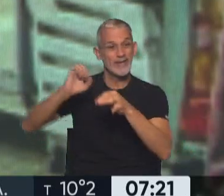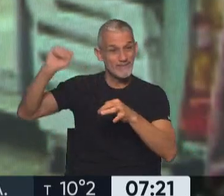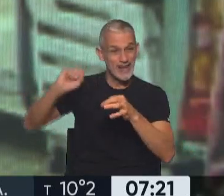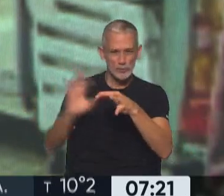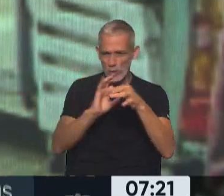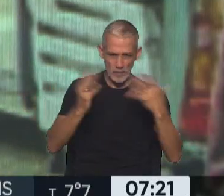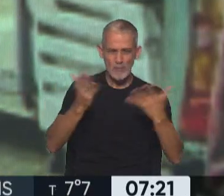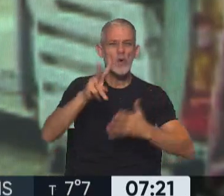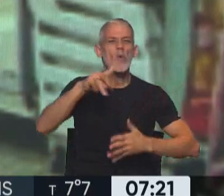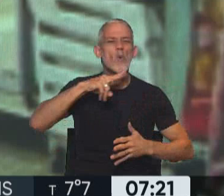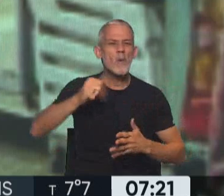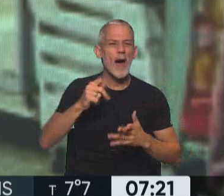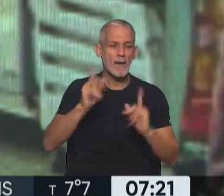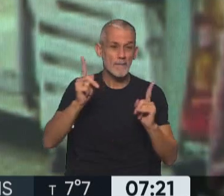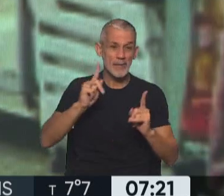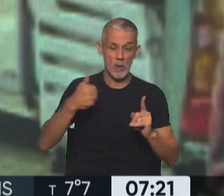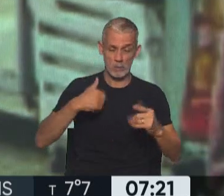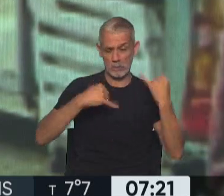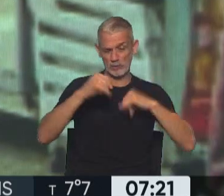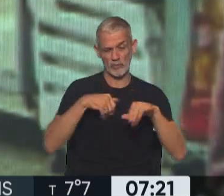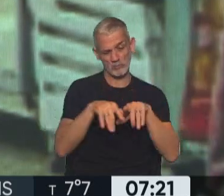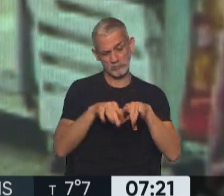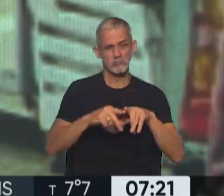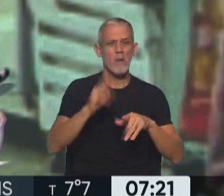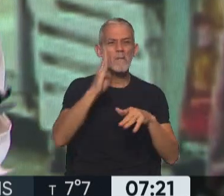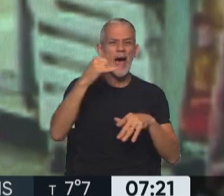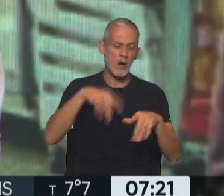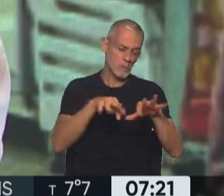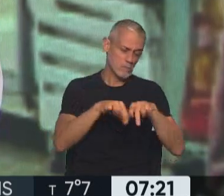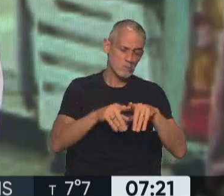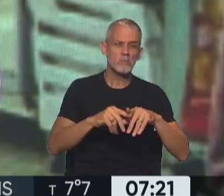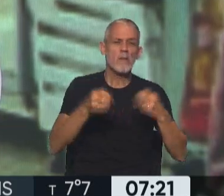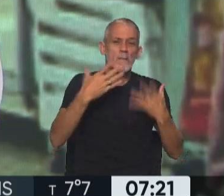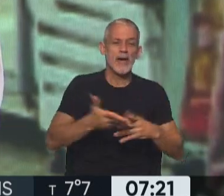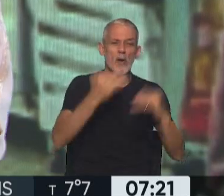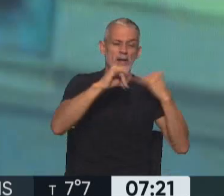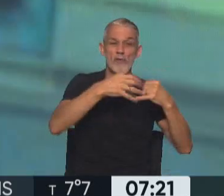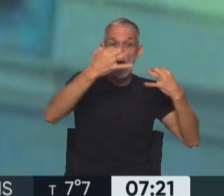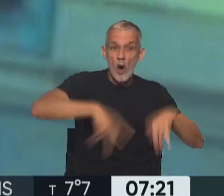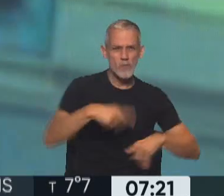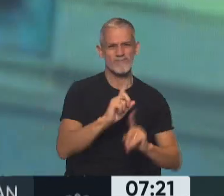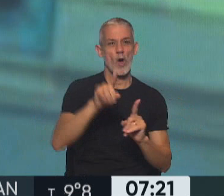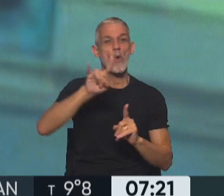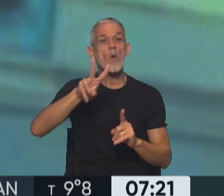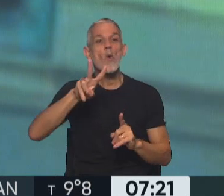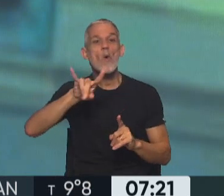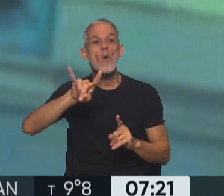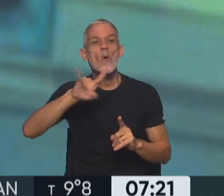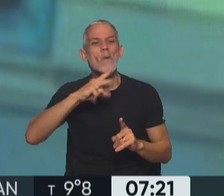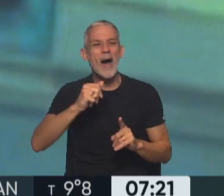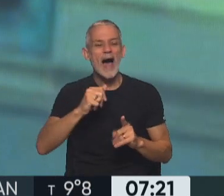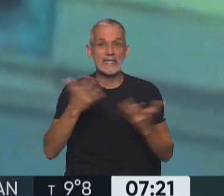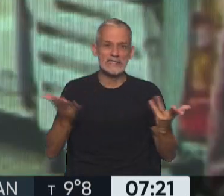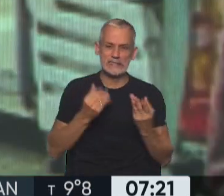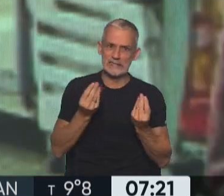para el que no lo conoce, lo haces por tu misma cuenta bancaria, te conviene más que el plazo fijo tradicional. Algunos escuchan UBA y tienen temor,